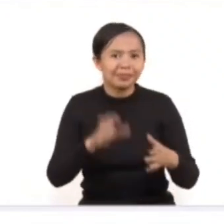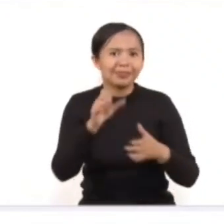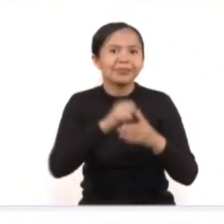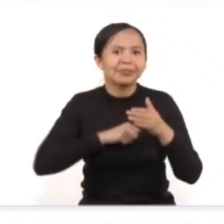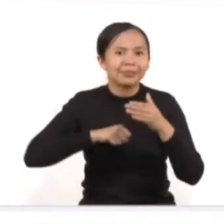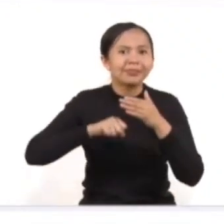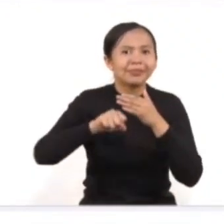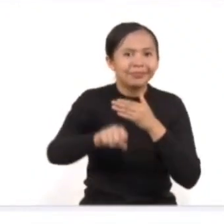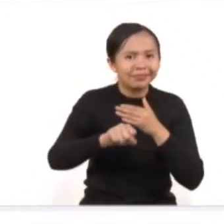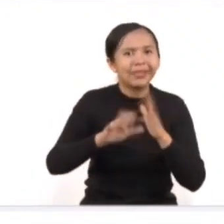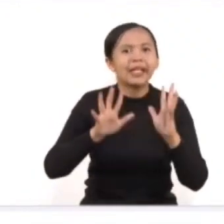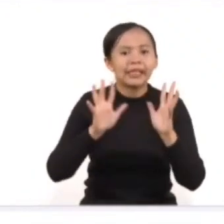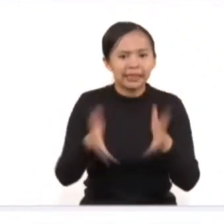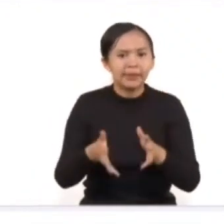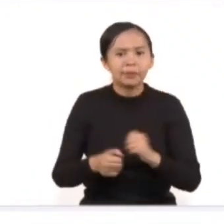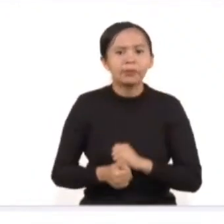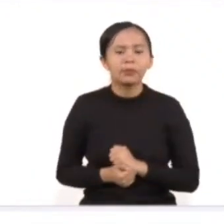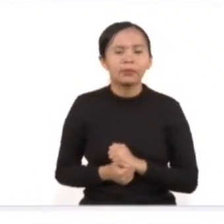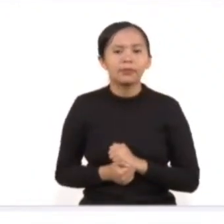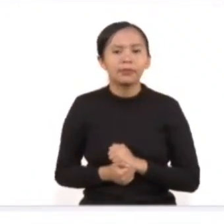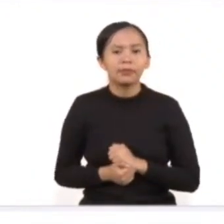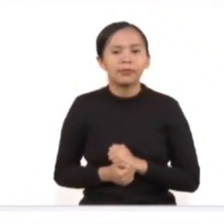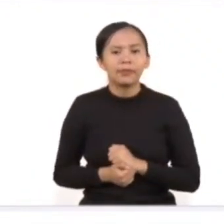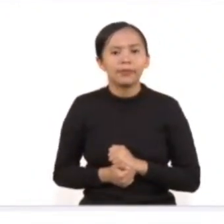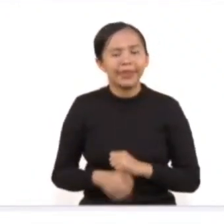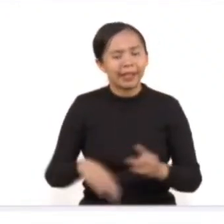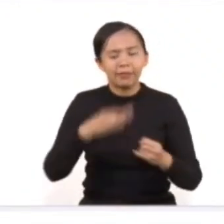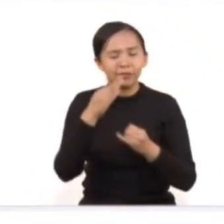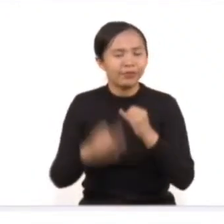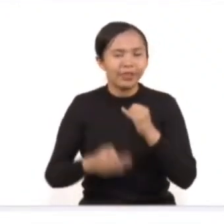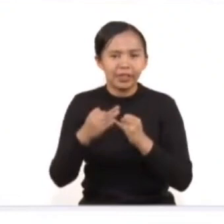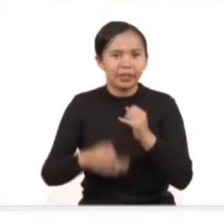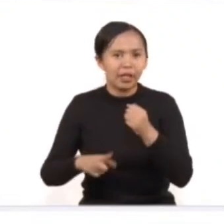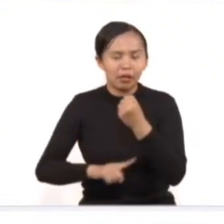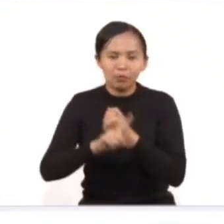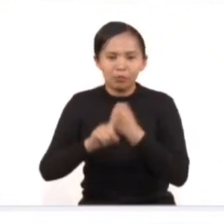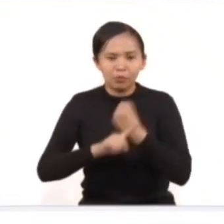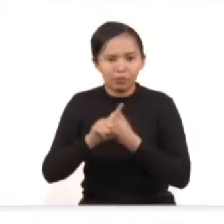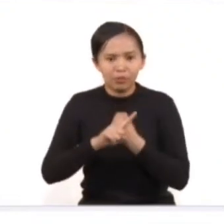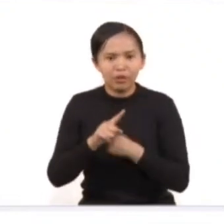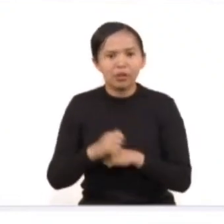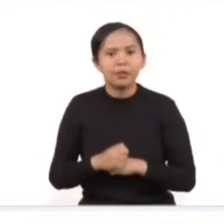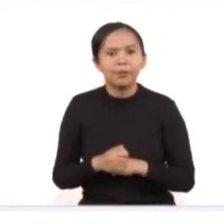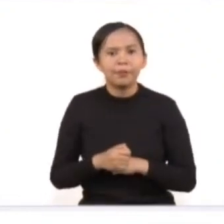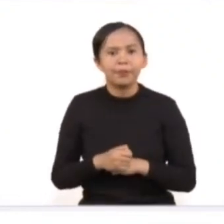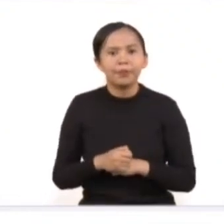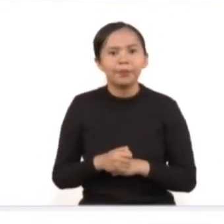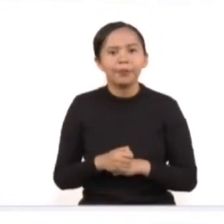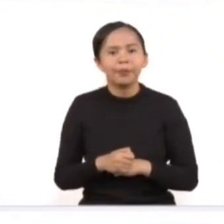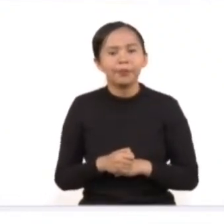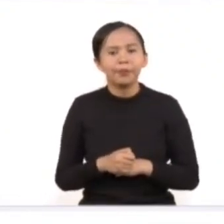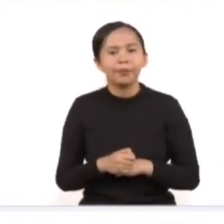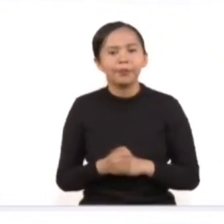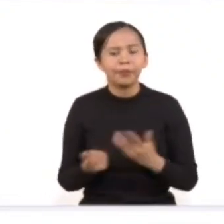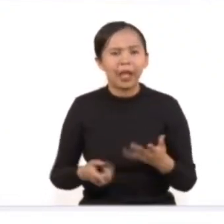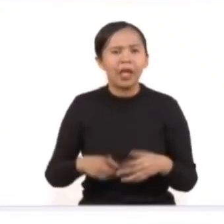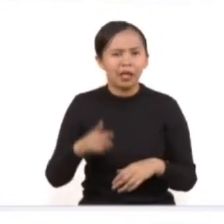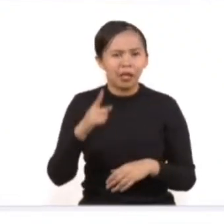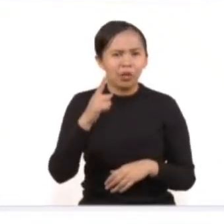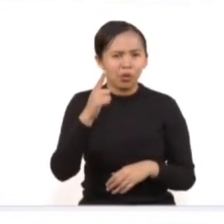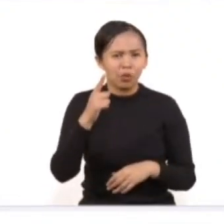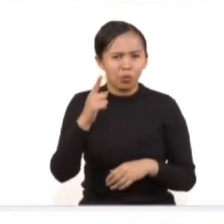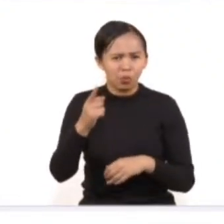encuentran en prisión preventiva. En un último caso que quiero comentar es, con base en una